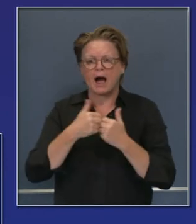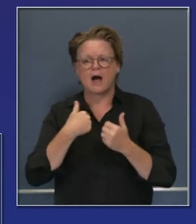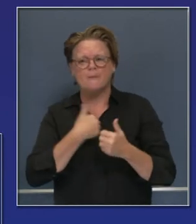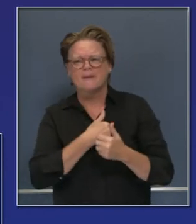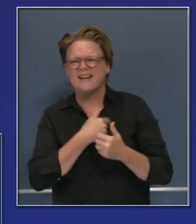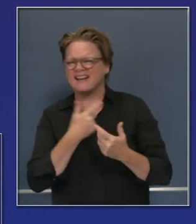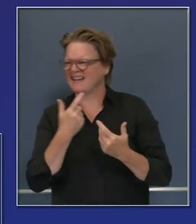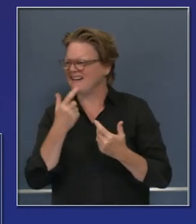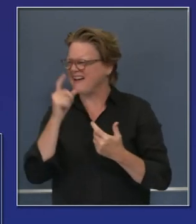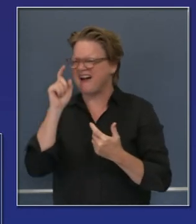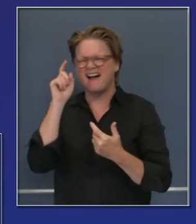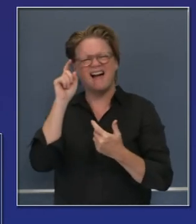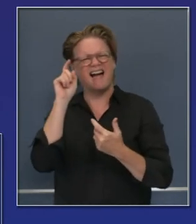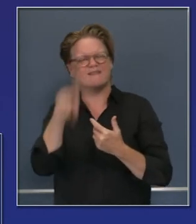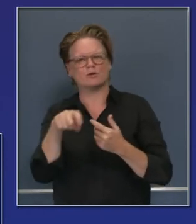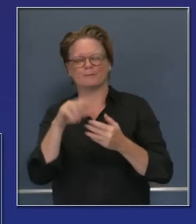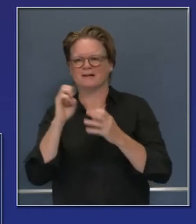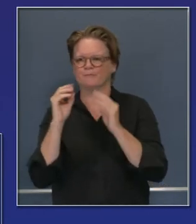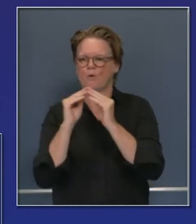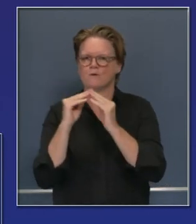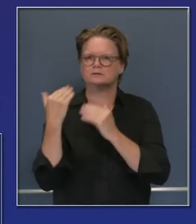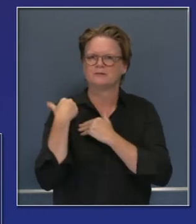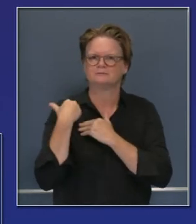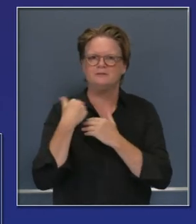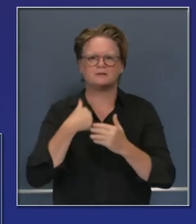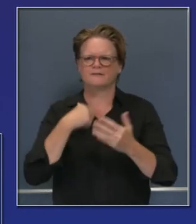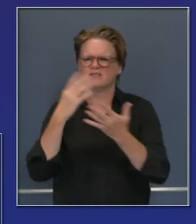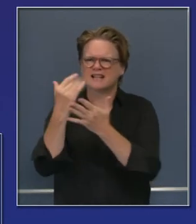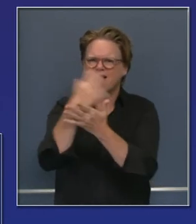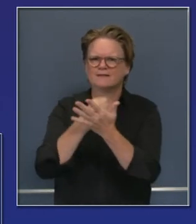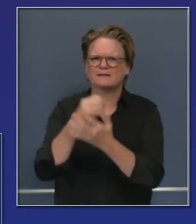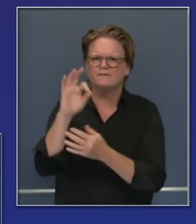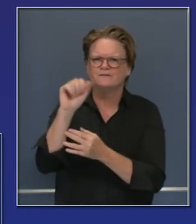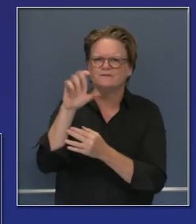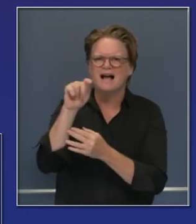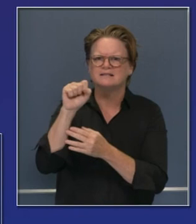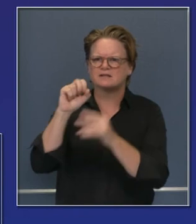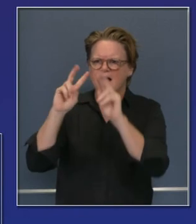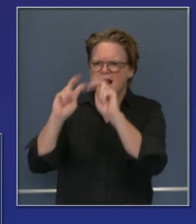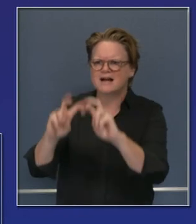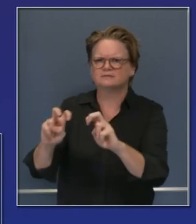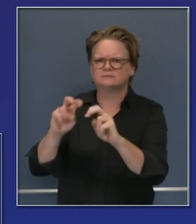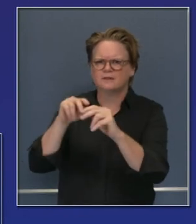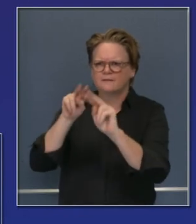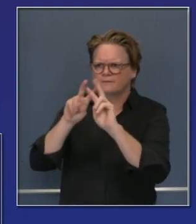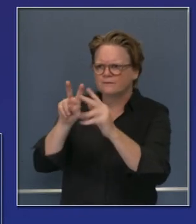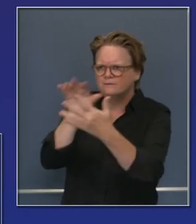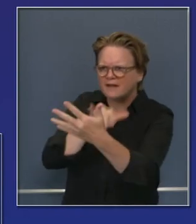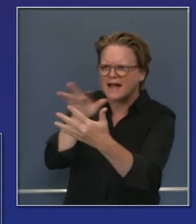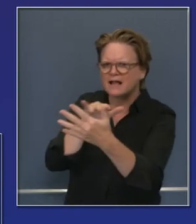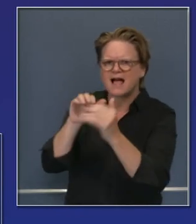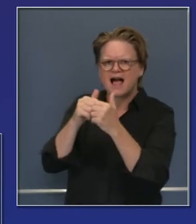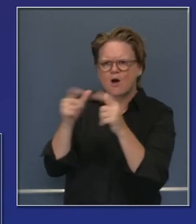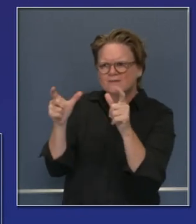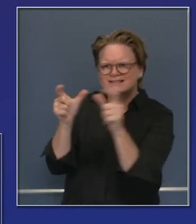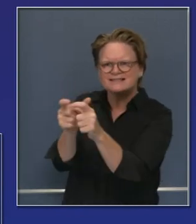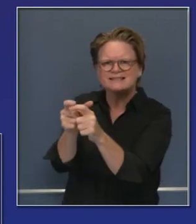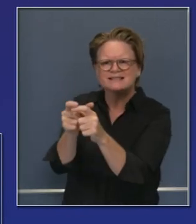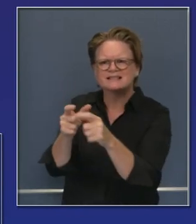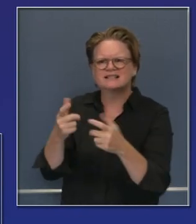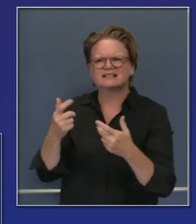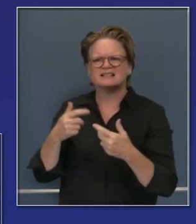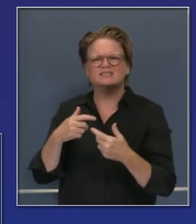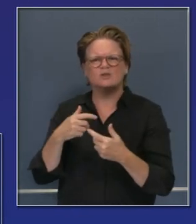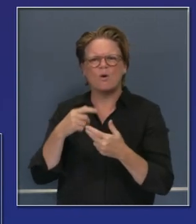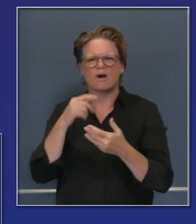soy ingenuo en cuanto al impacto de a las estructuras y la la consecuencia de la destrucción